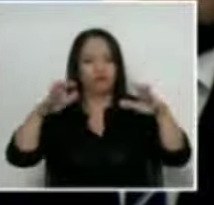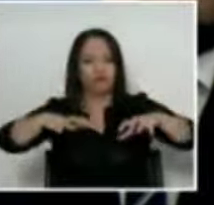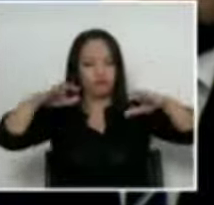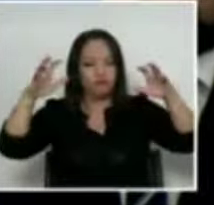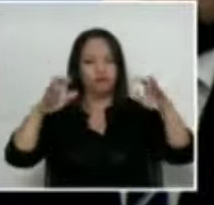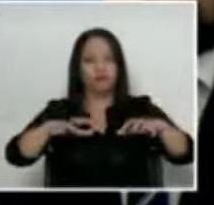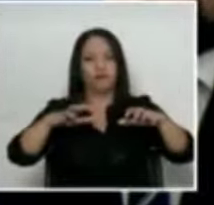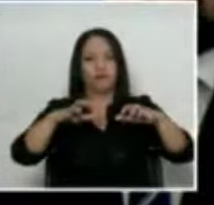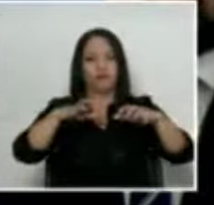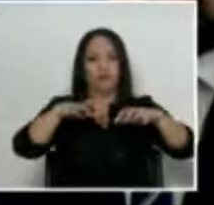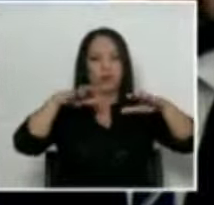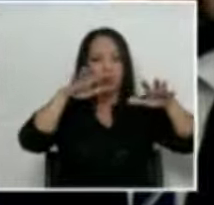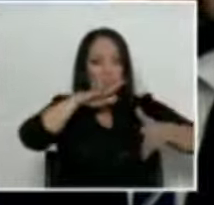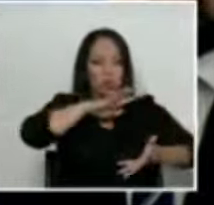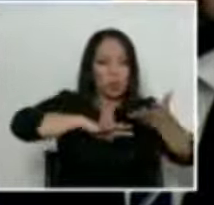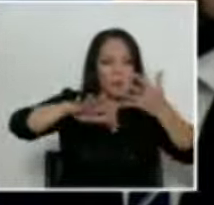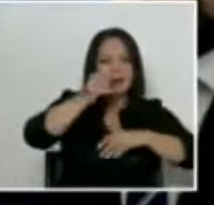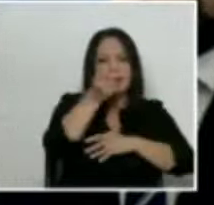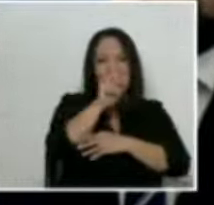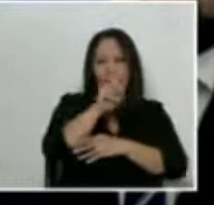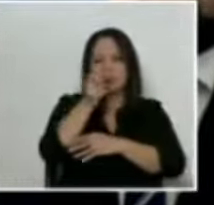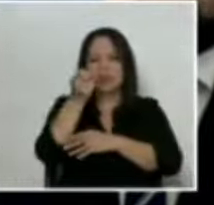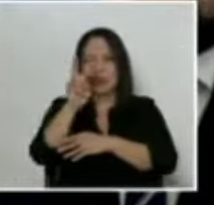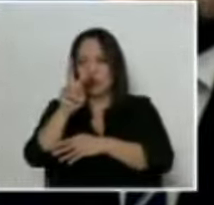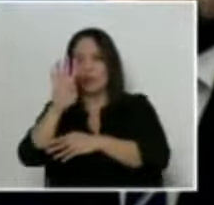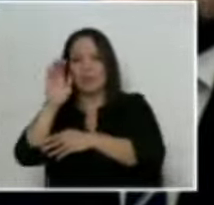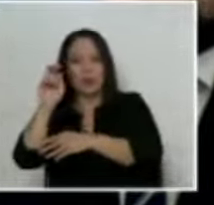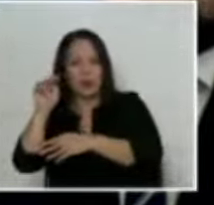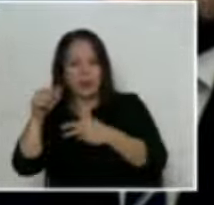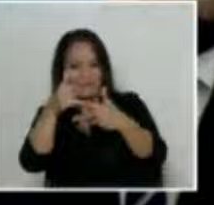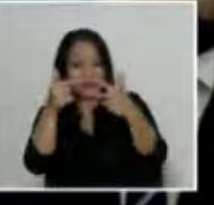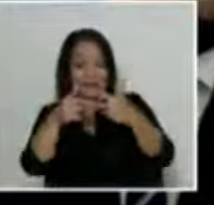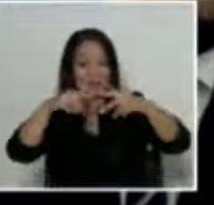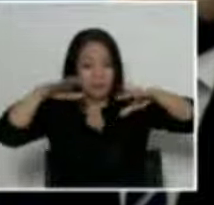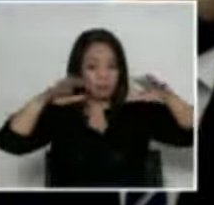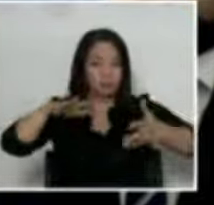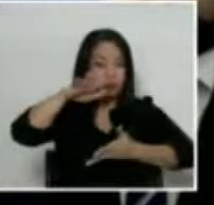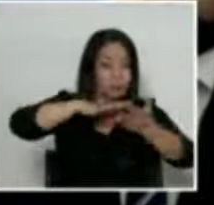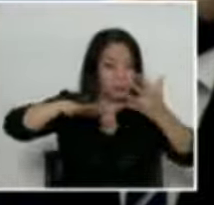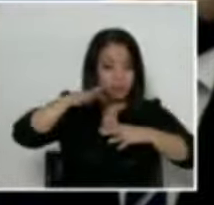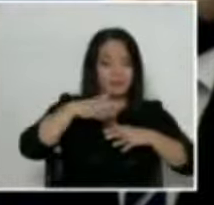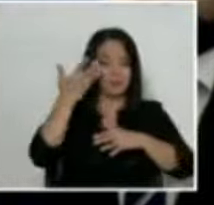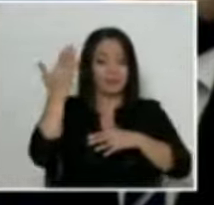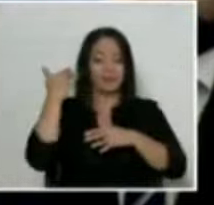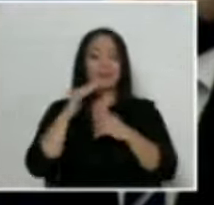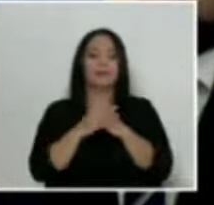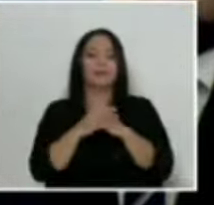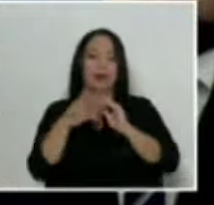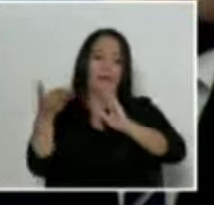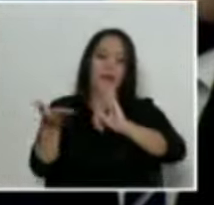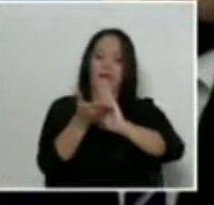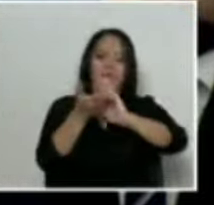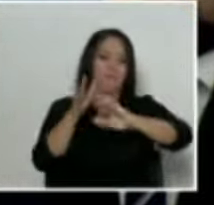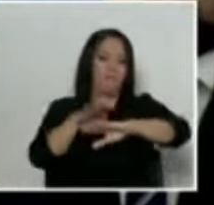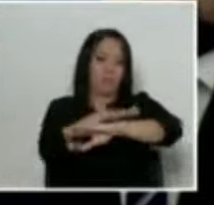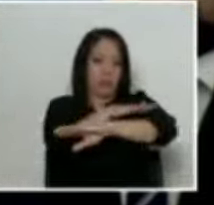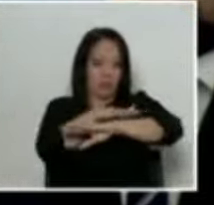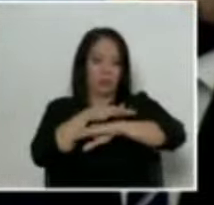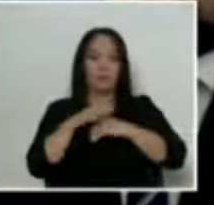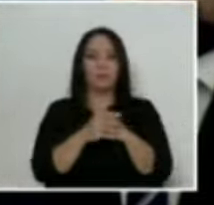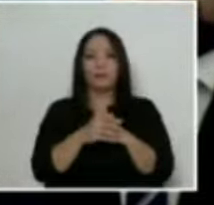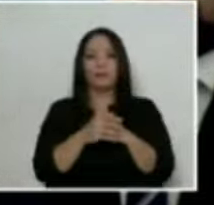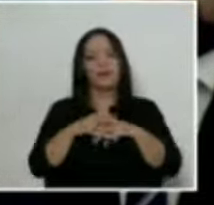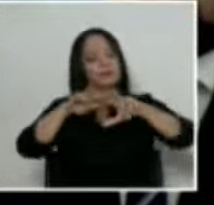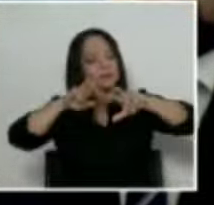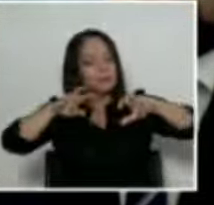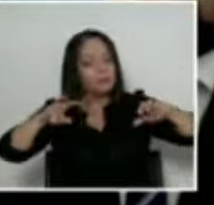12 y Boni, la contaminación de la base, es unas cuestiones técnicas. Y todo nos ha llevado a concluir